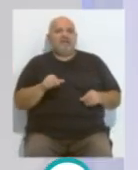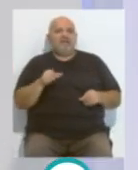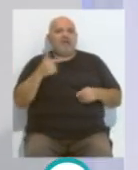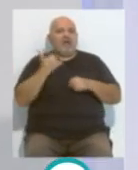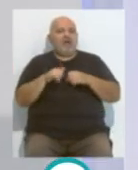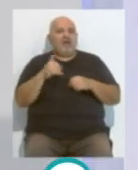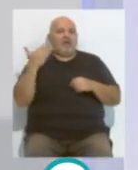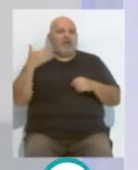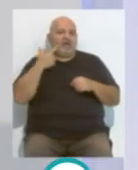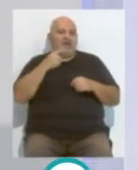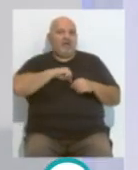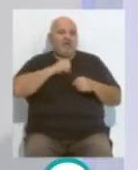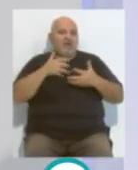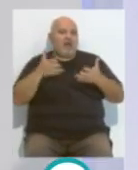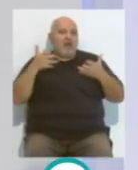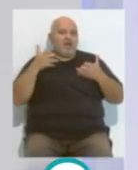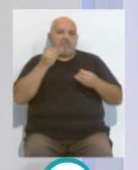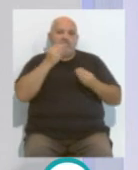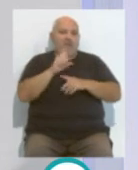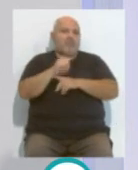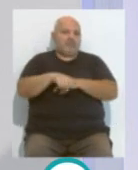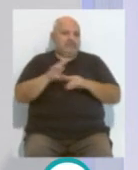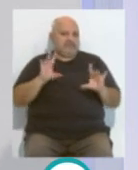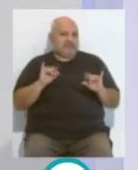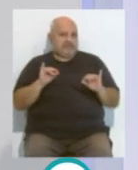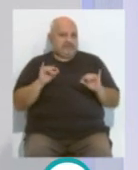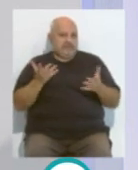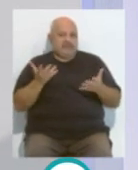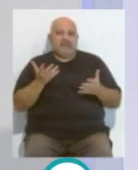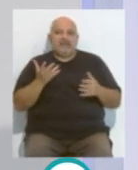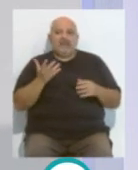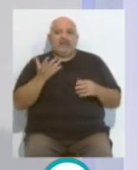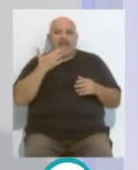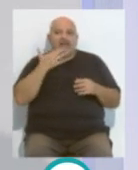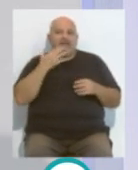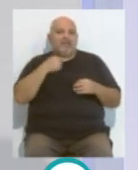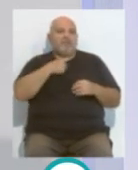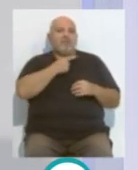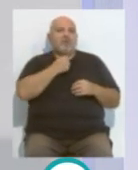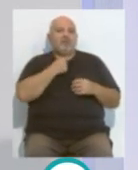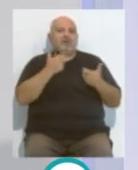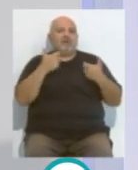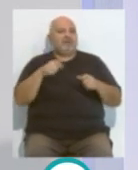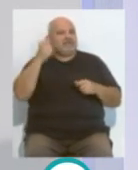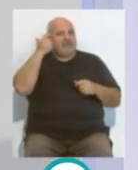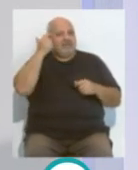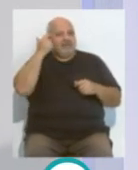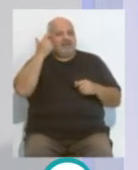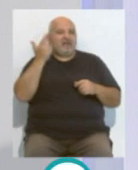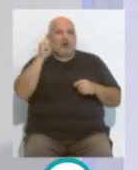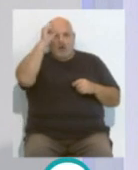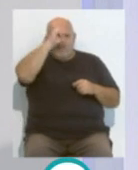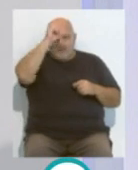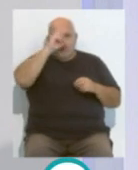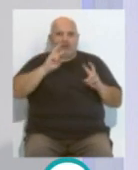que la grandeza te la vas a llevar ganándola al mejor en todos los sentidos, pero a mí me gustaría saber la